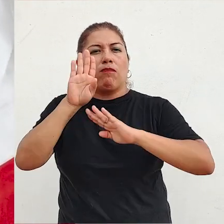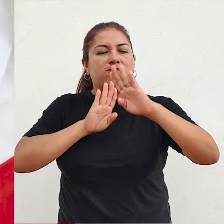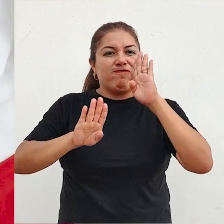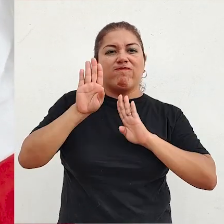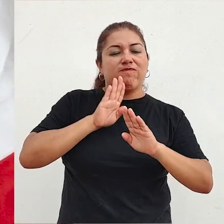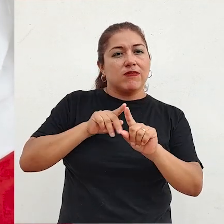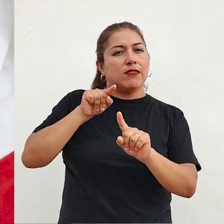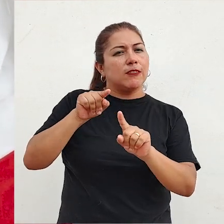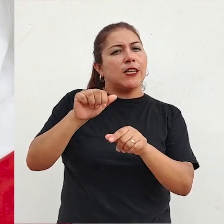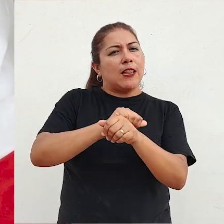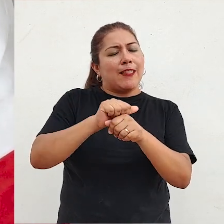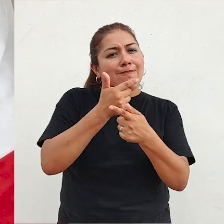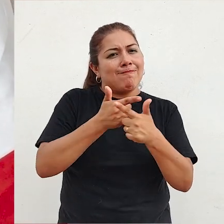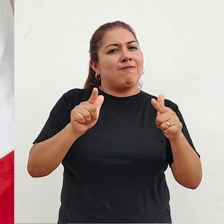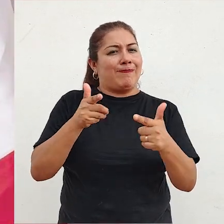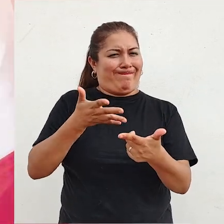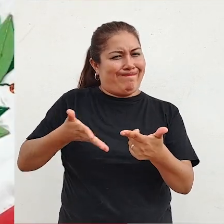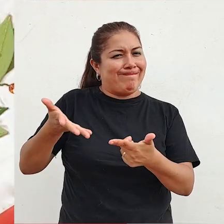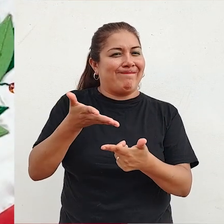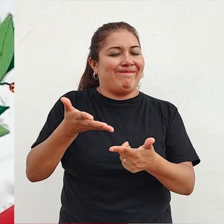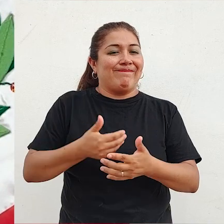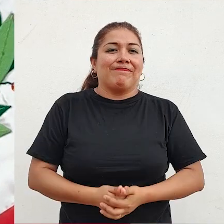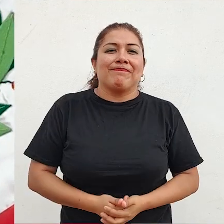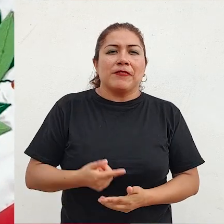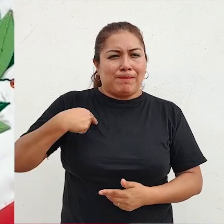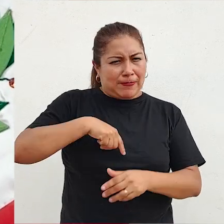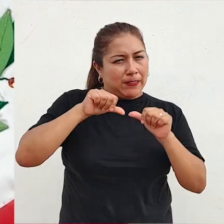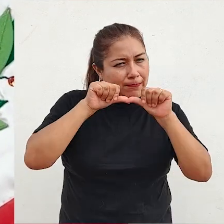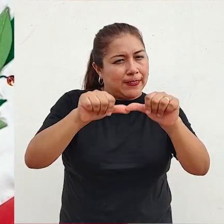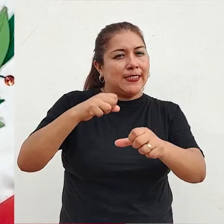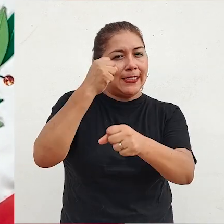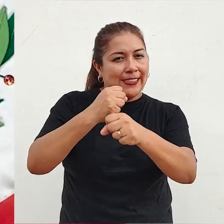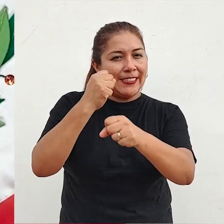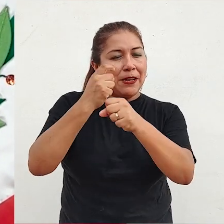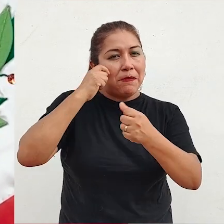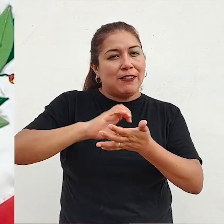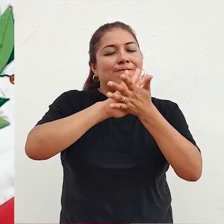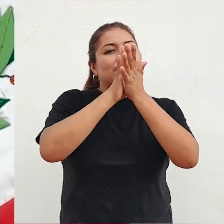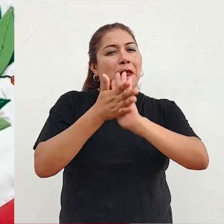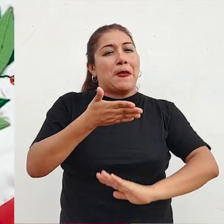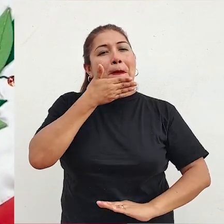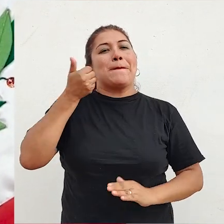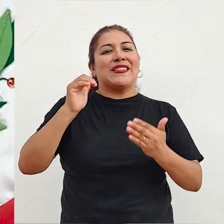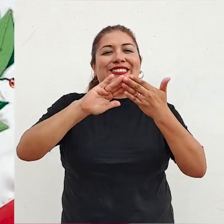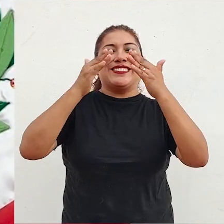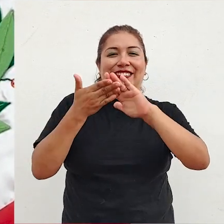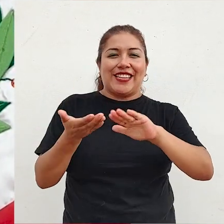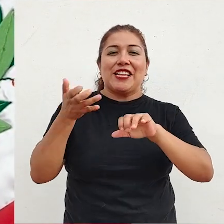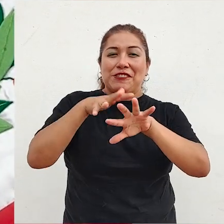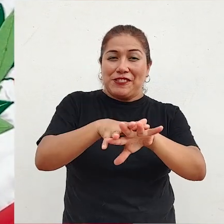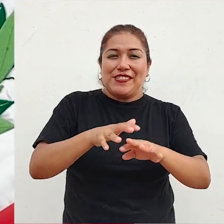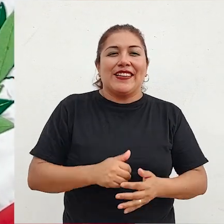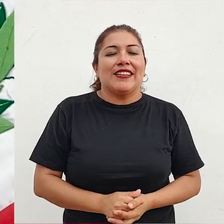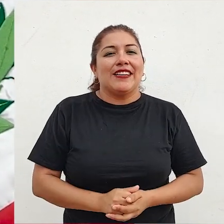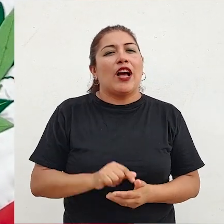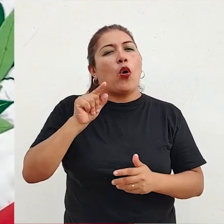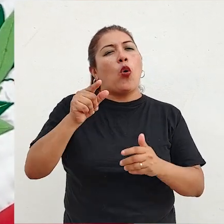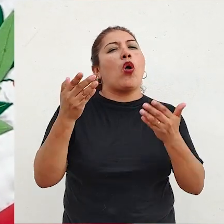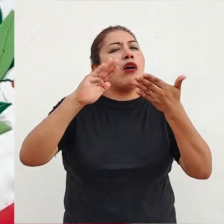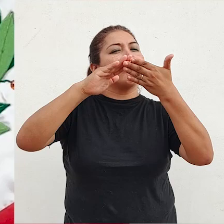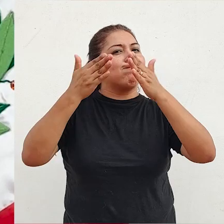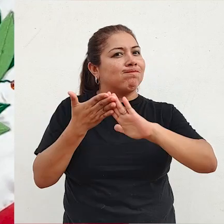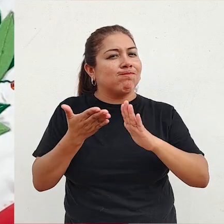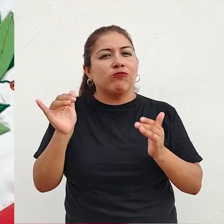impidan ese ejercicio pleno de sus derechos. Sigamos trabajando para convertirnos en una sociedad inclusiva, en una